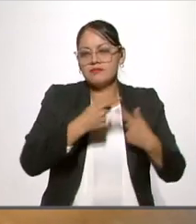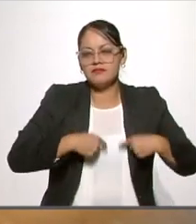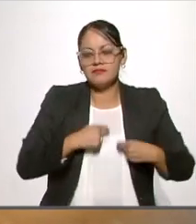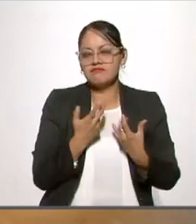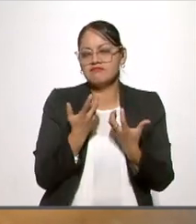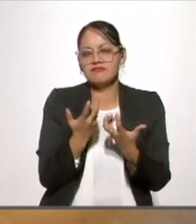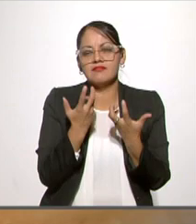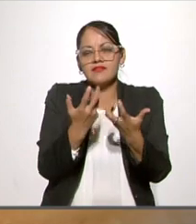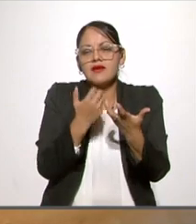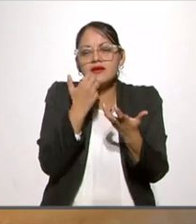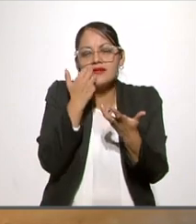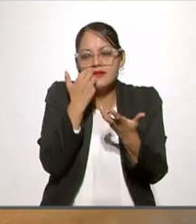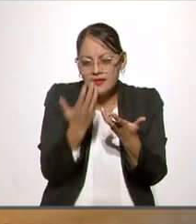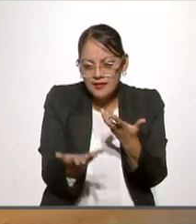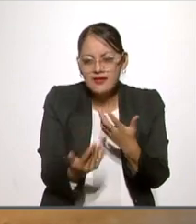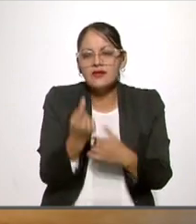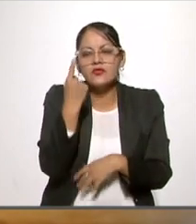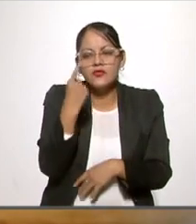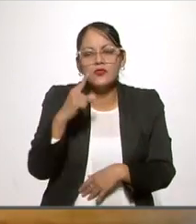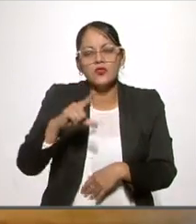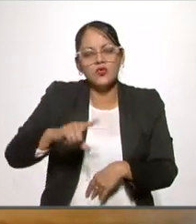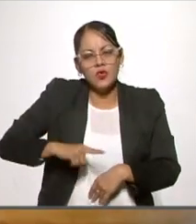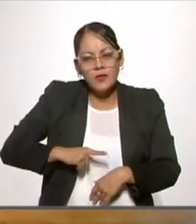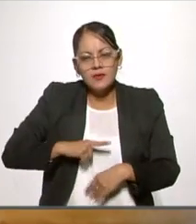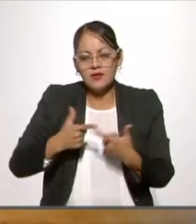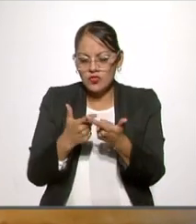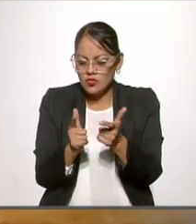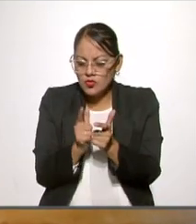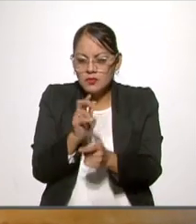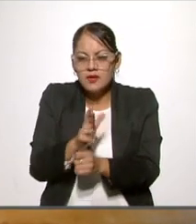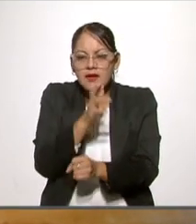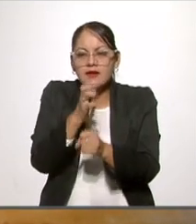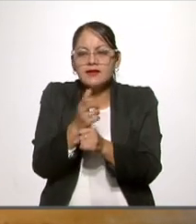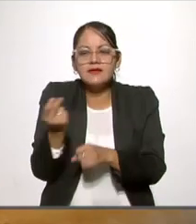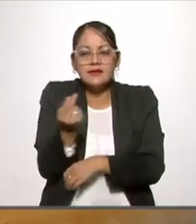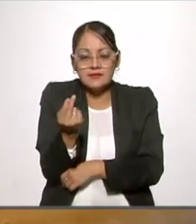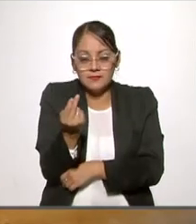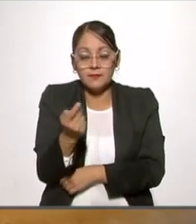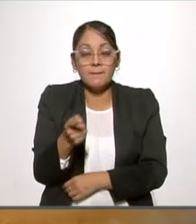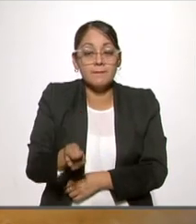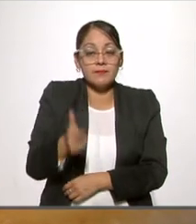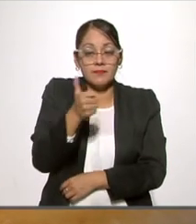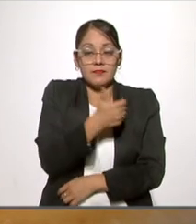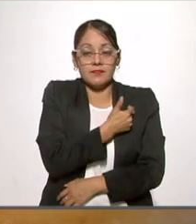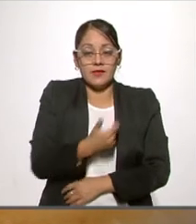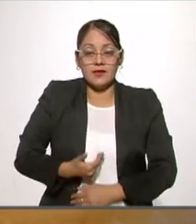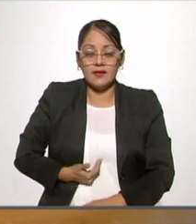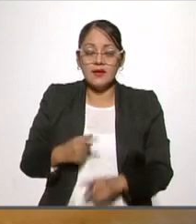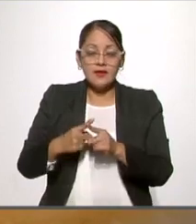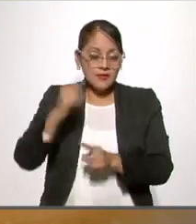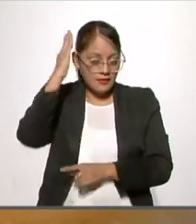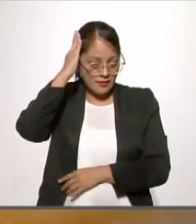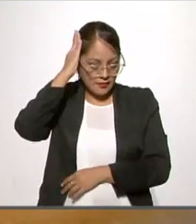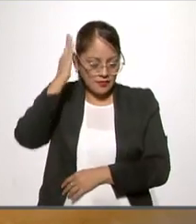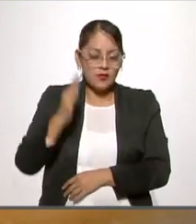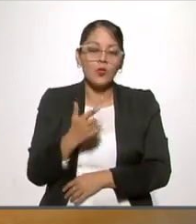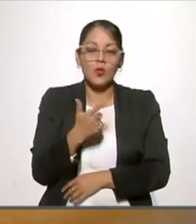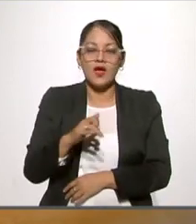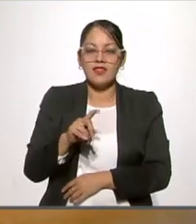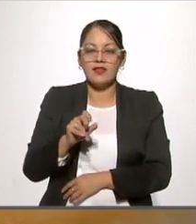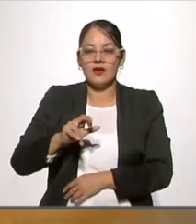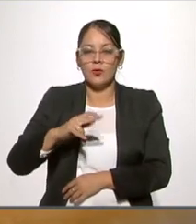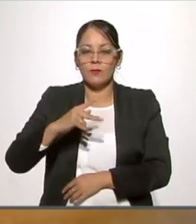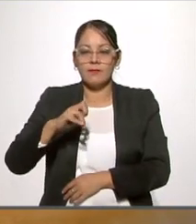de tener una forma de gobierno republicana. El primer presidente fue el destacado líder insurgente Guadalupe